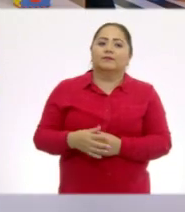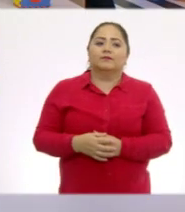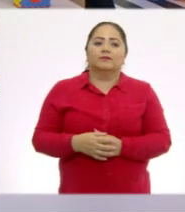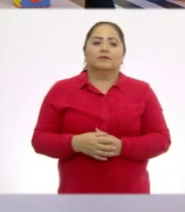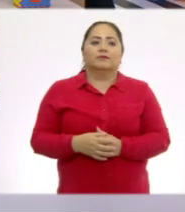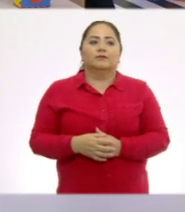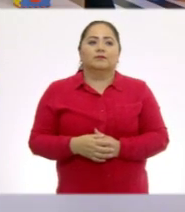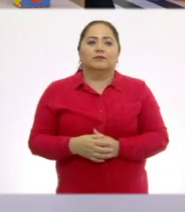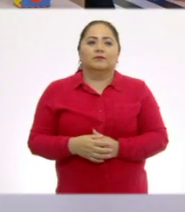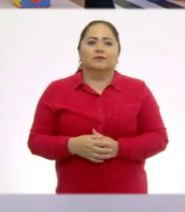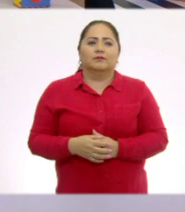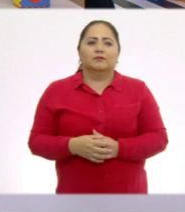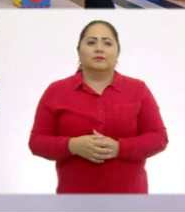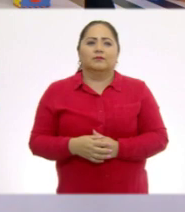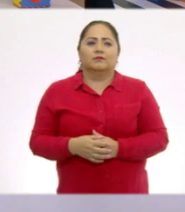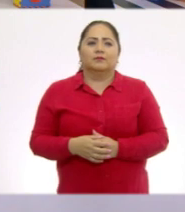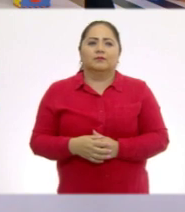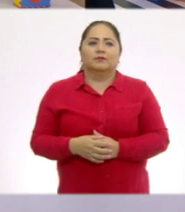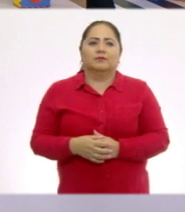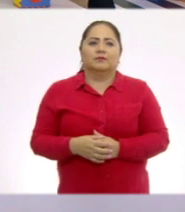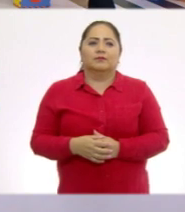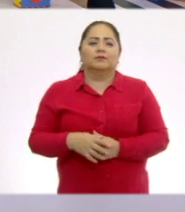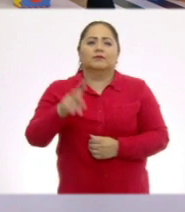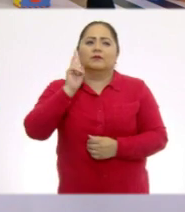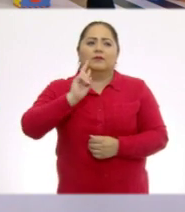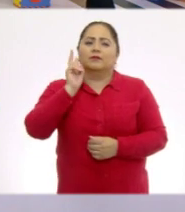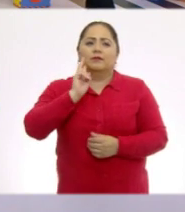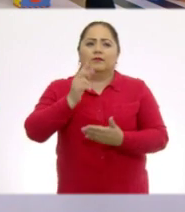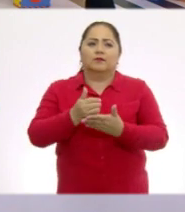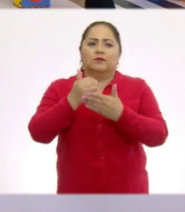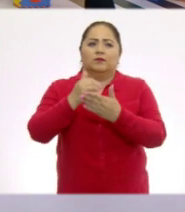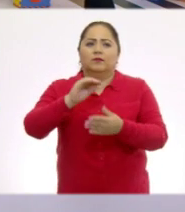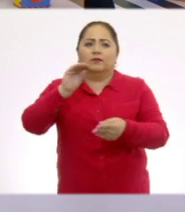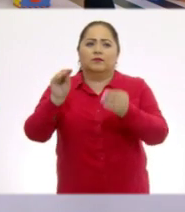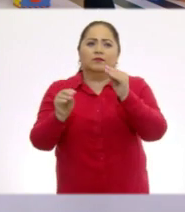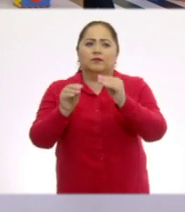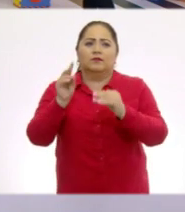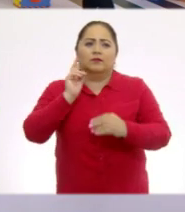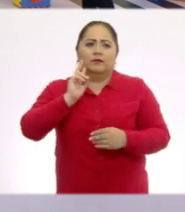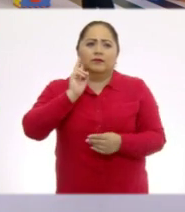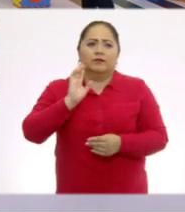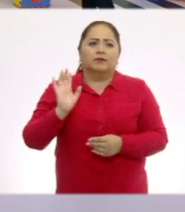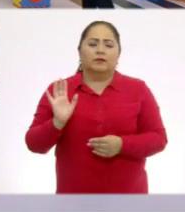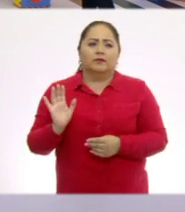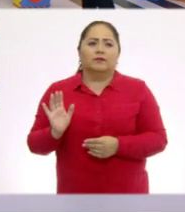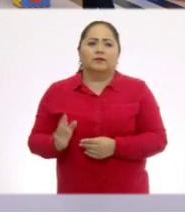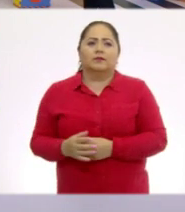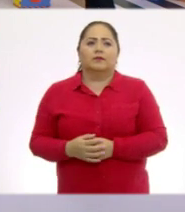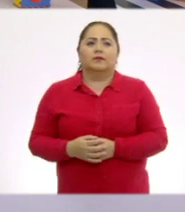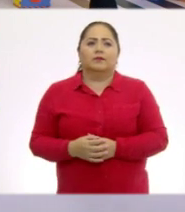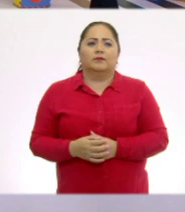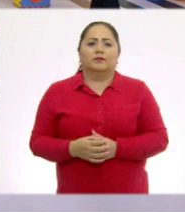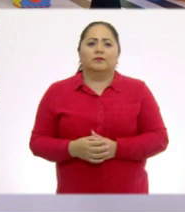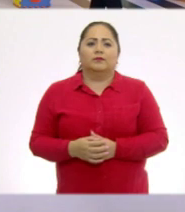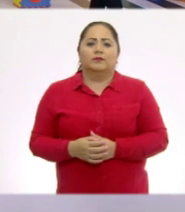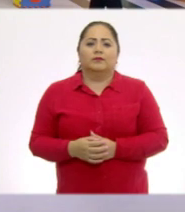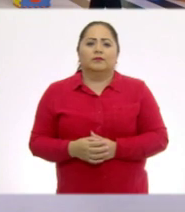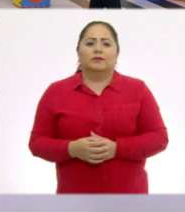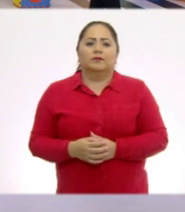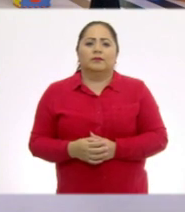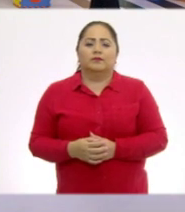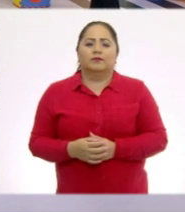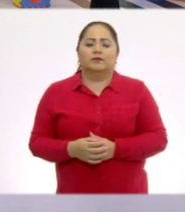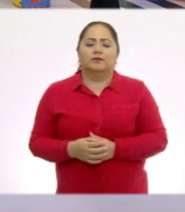la vuelta. O sea, sí. No, de... A ver, yo te ayudo. A Creo que... Creo que vamos a tratar de